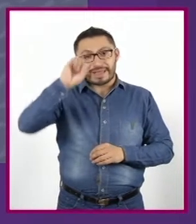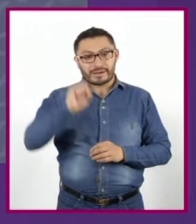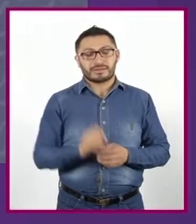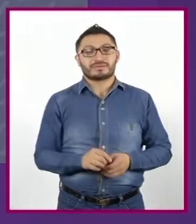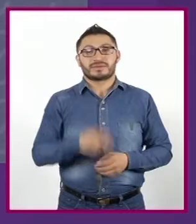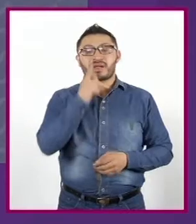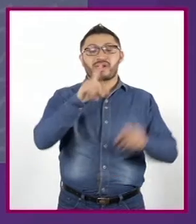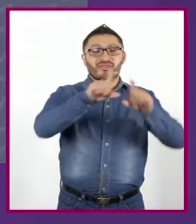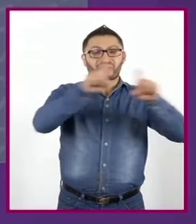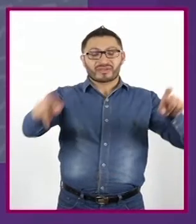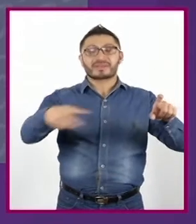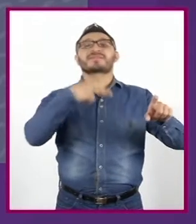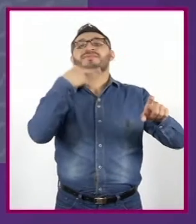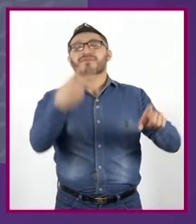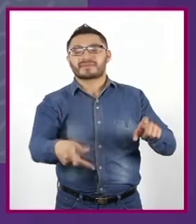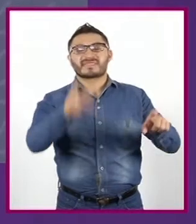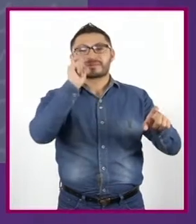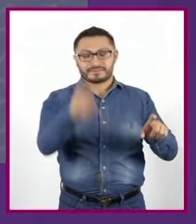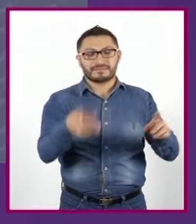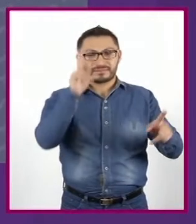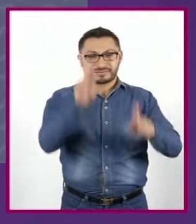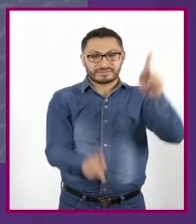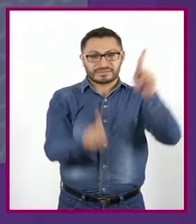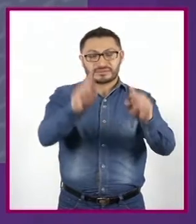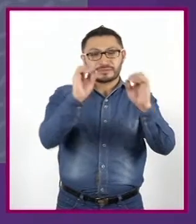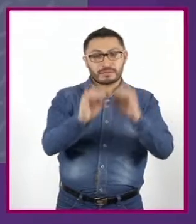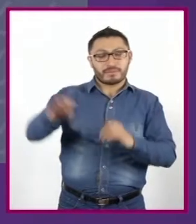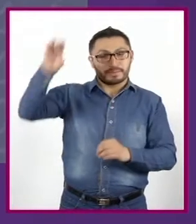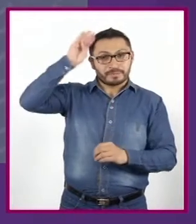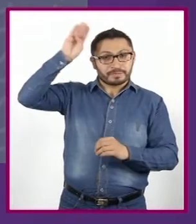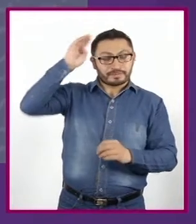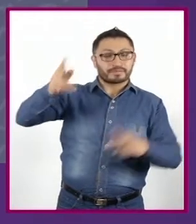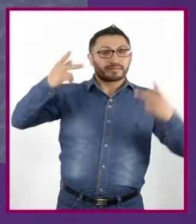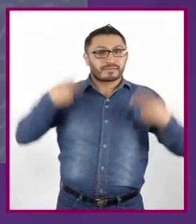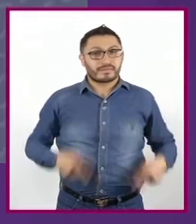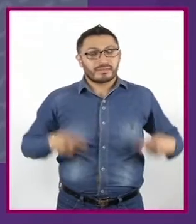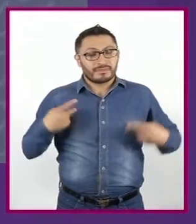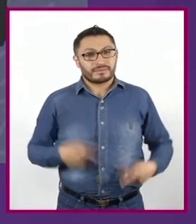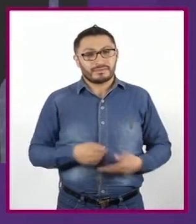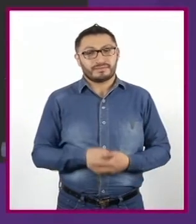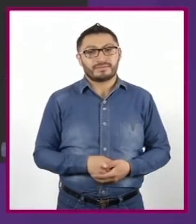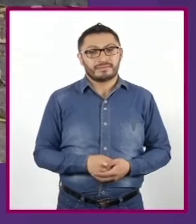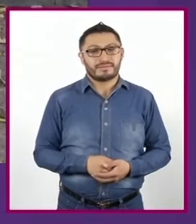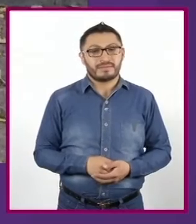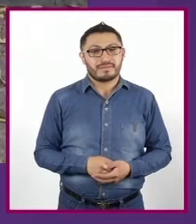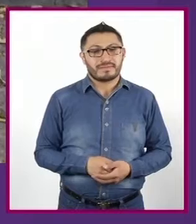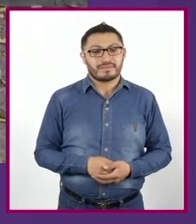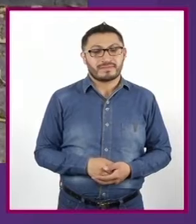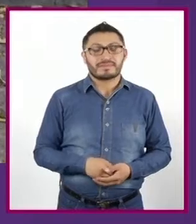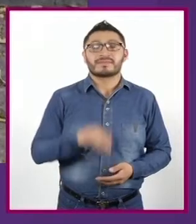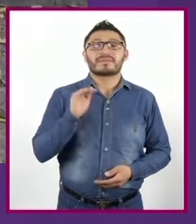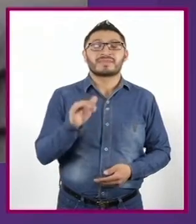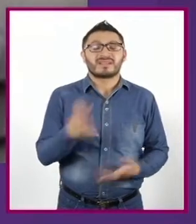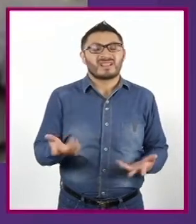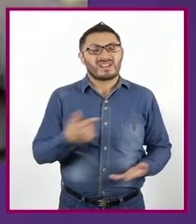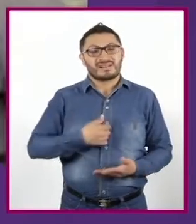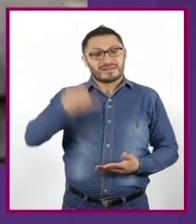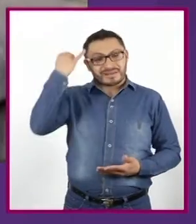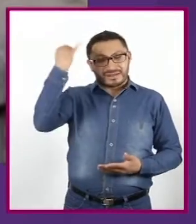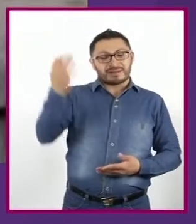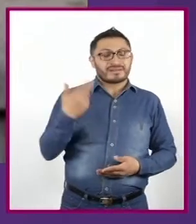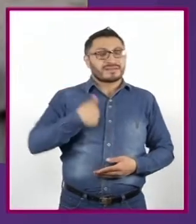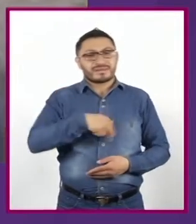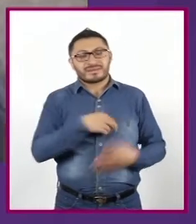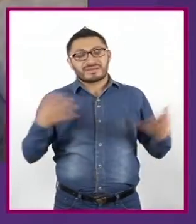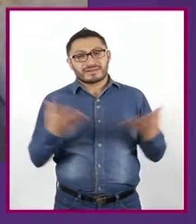Frases verbales que muestran los diálogos o pensamientos de los personajes Oigan, se me ocurre que podemos